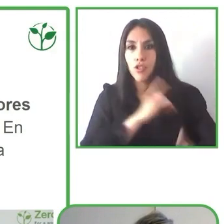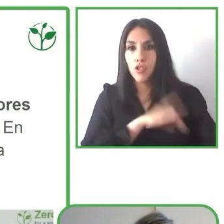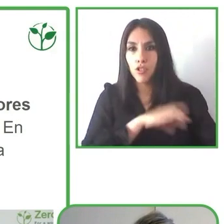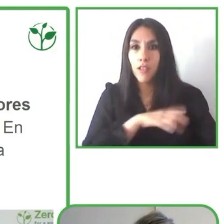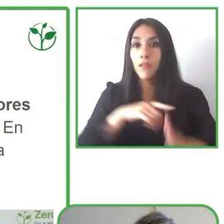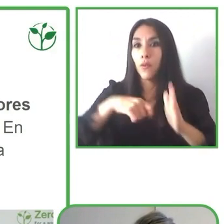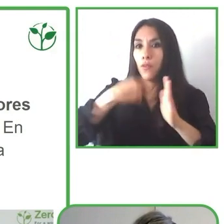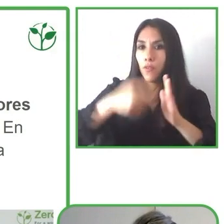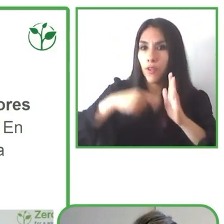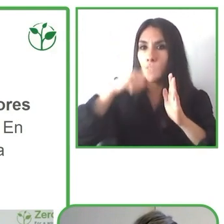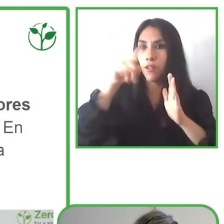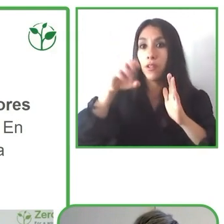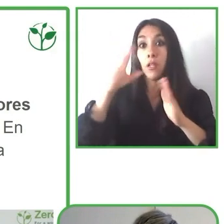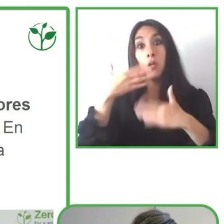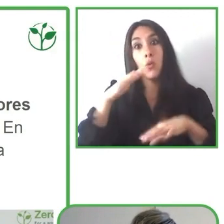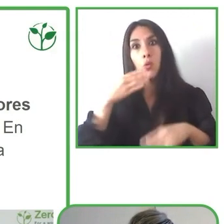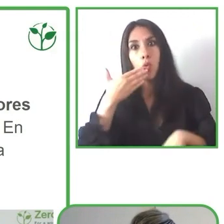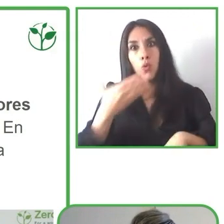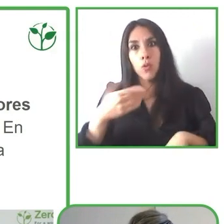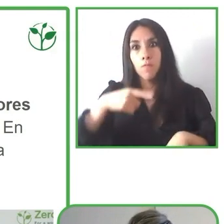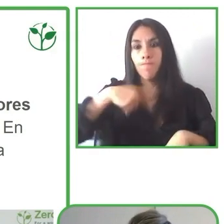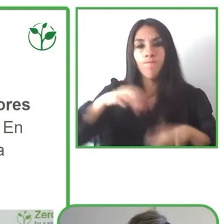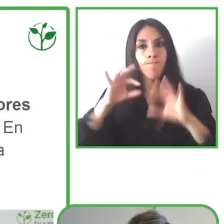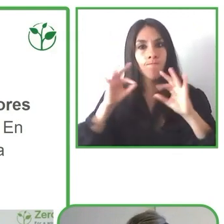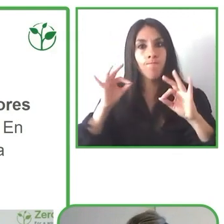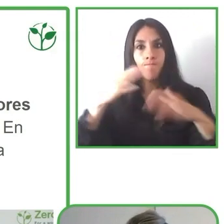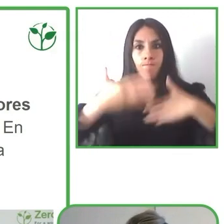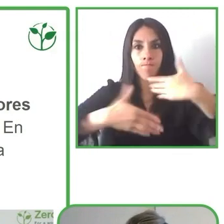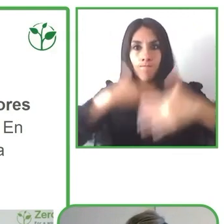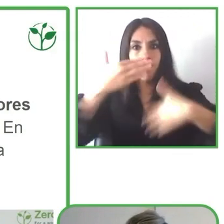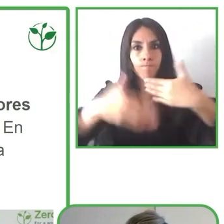camino. La Escuela de Gente